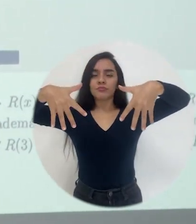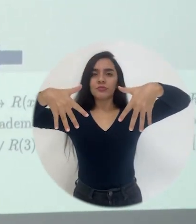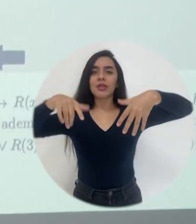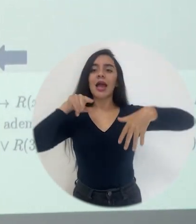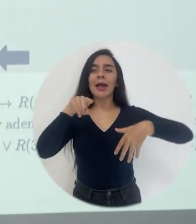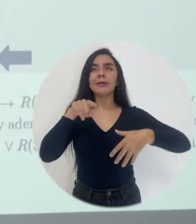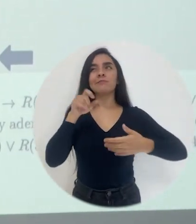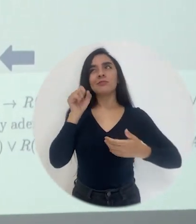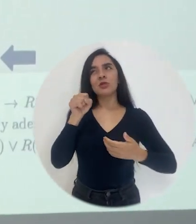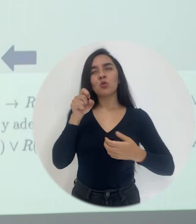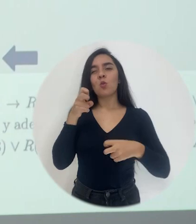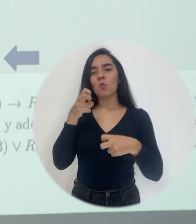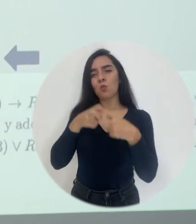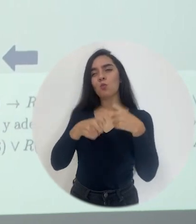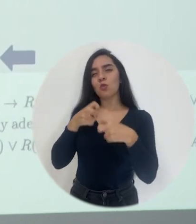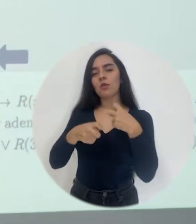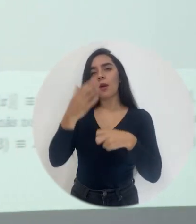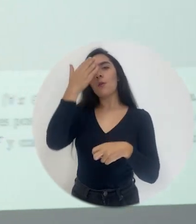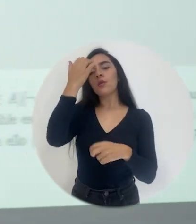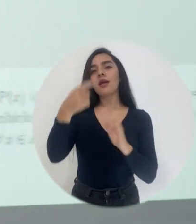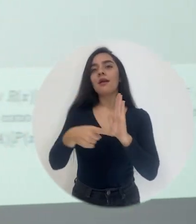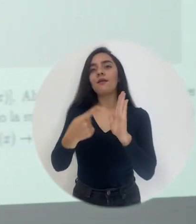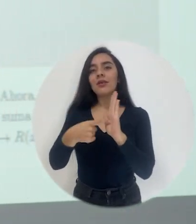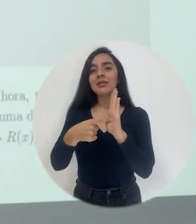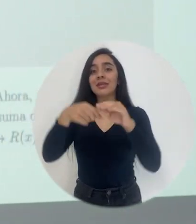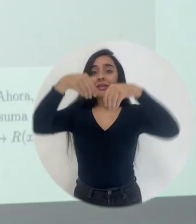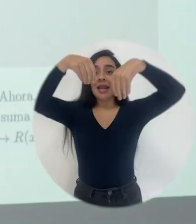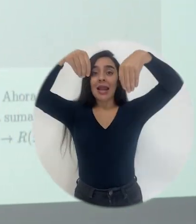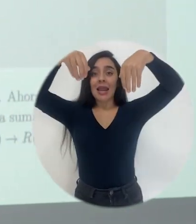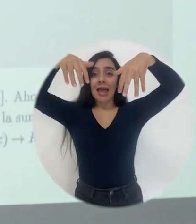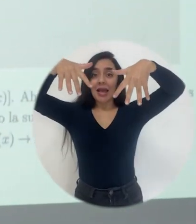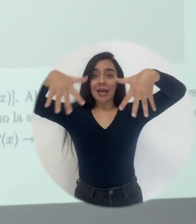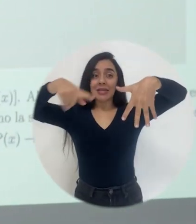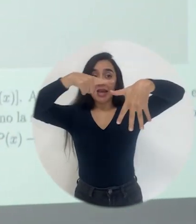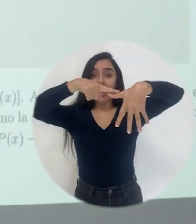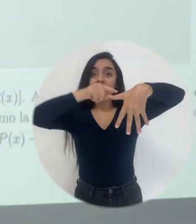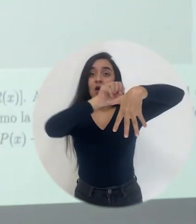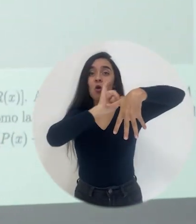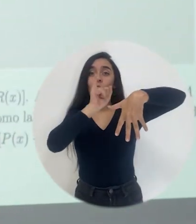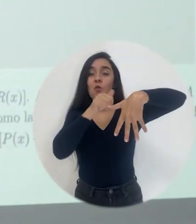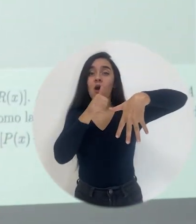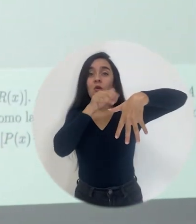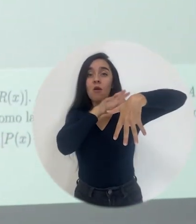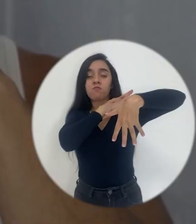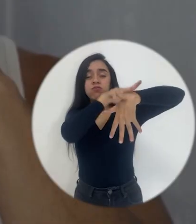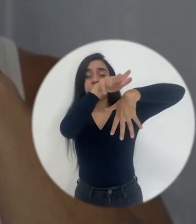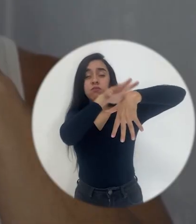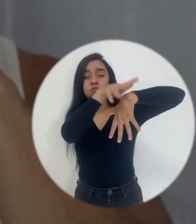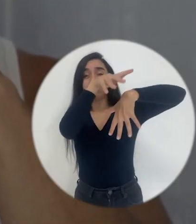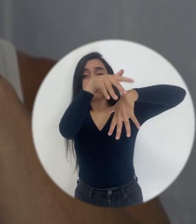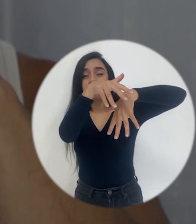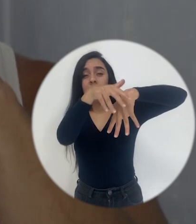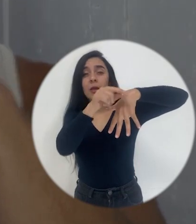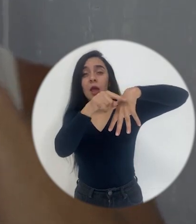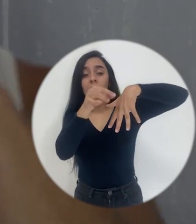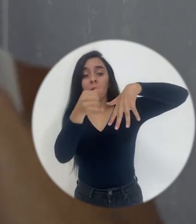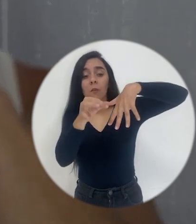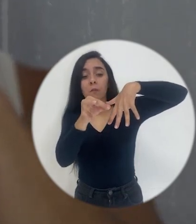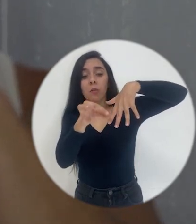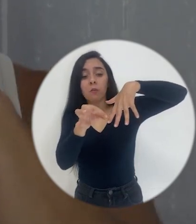hubo un pequeño problema, pero... Porque a veces dicen que a veces la cascada empieza con chorros muy grandes y llegan gotitas en algunos lados.